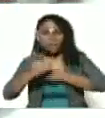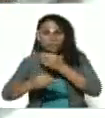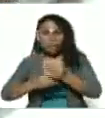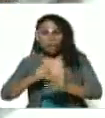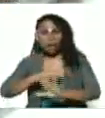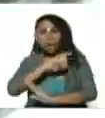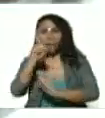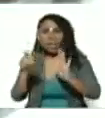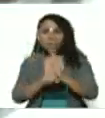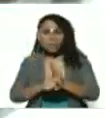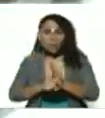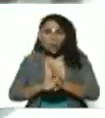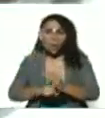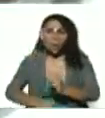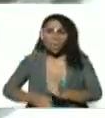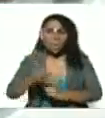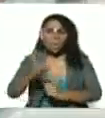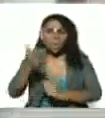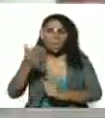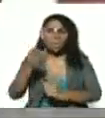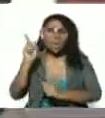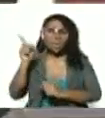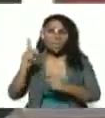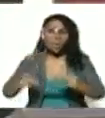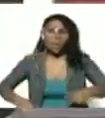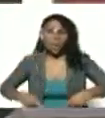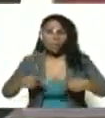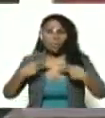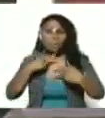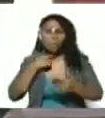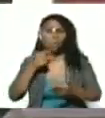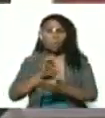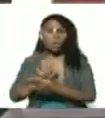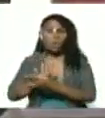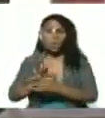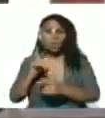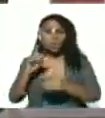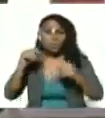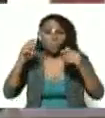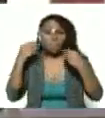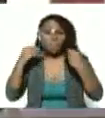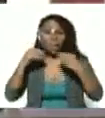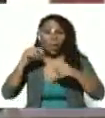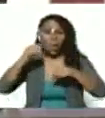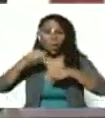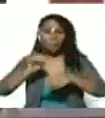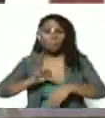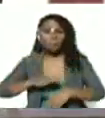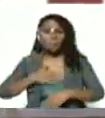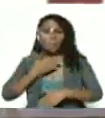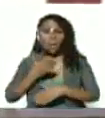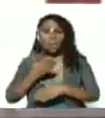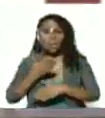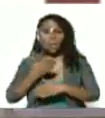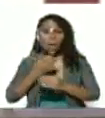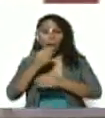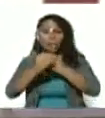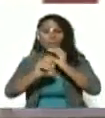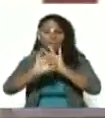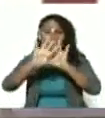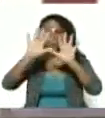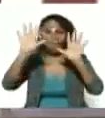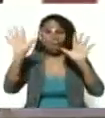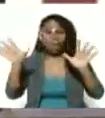generación mártir la generación que dio su vida para que hoy pueda cristalizarse